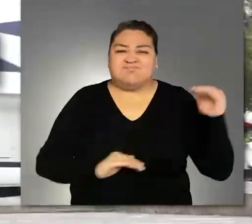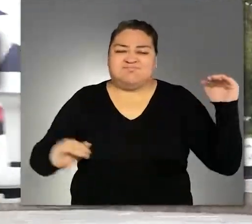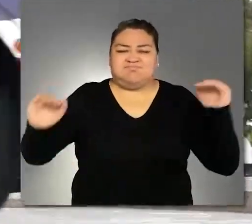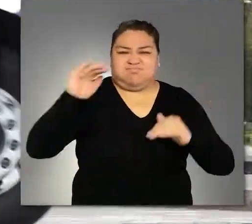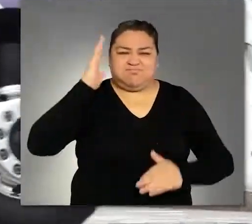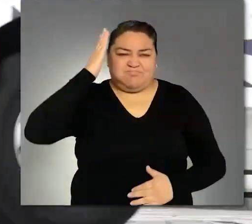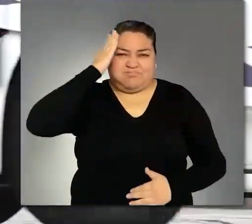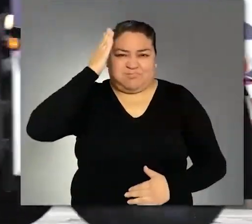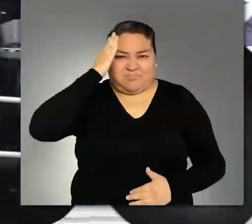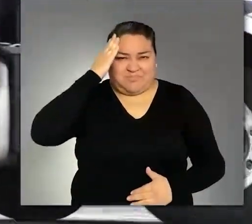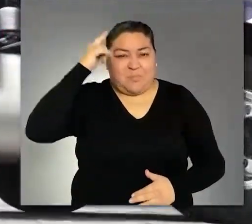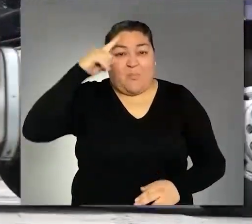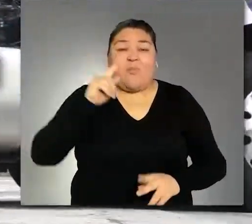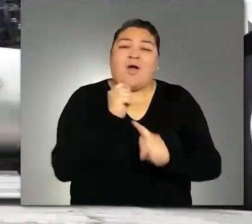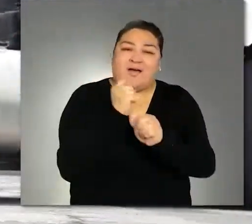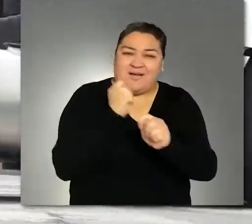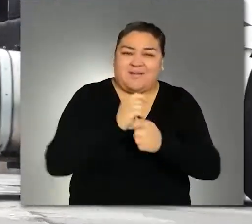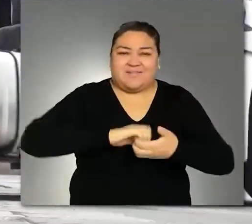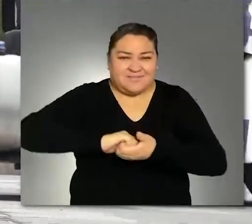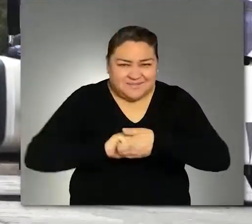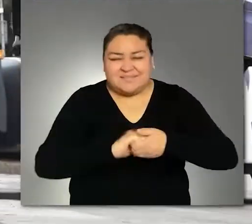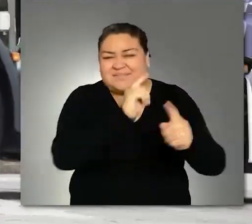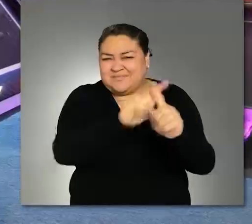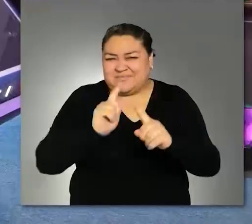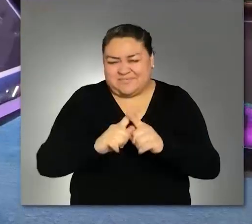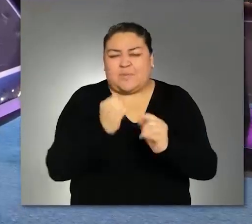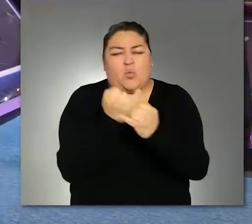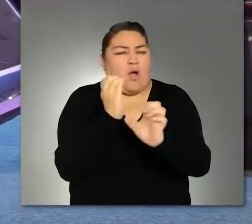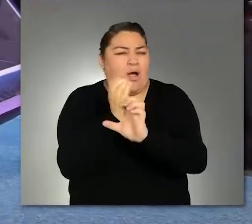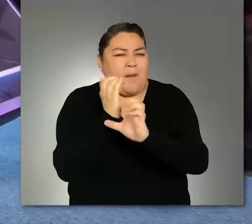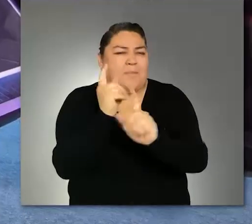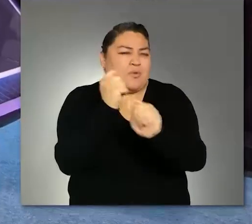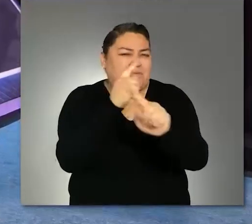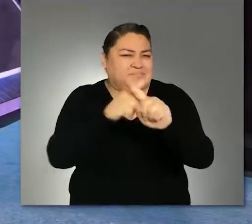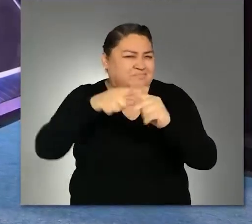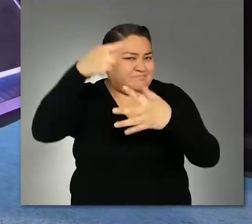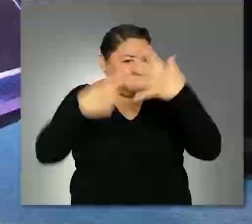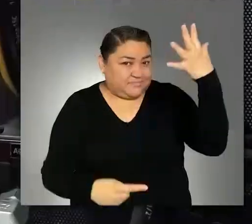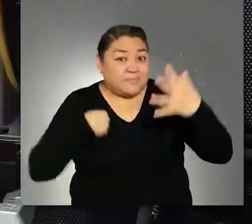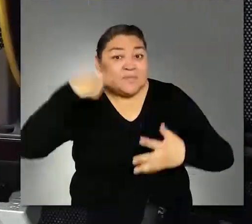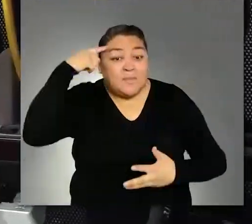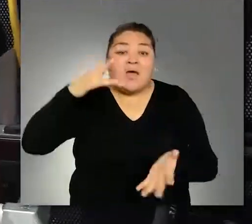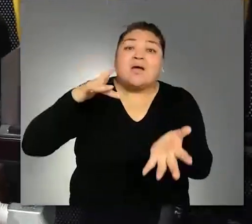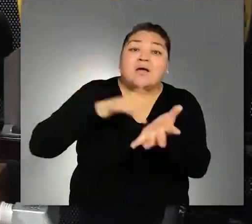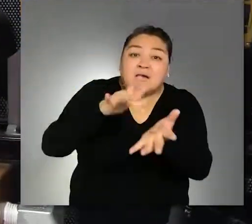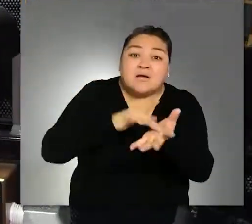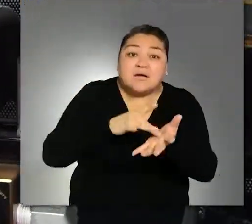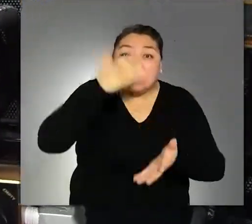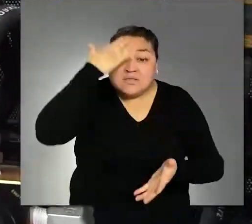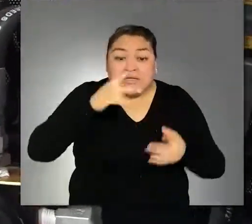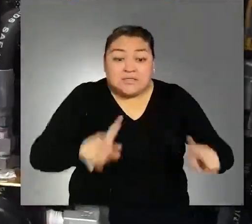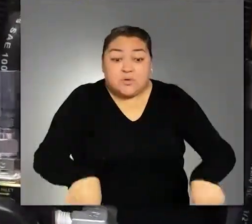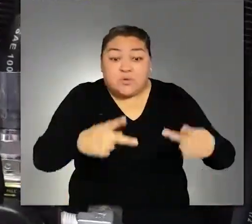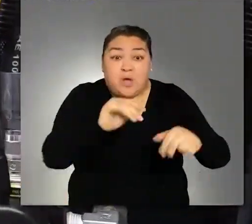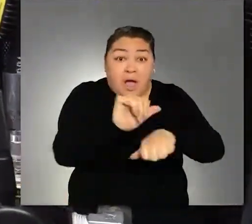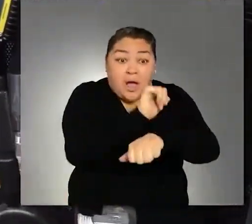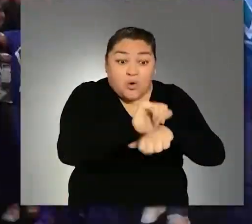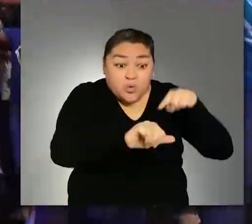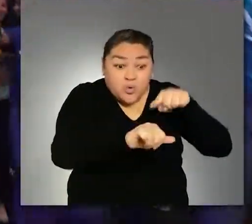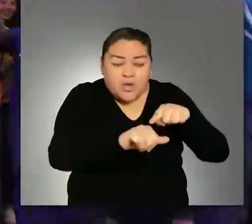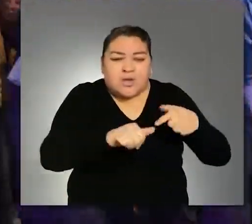innovación en la industria del transporte de carga, coadyuvando así con los objetivos internacionales del ramo, a fin de ofrecer productos